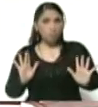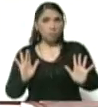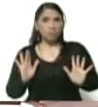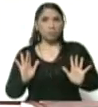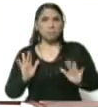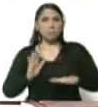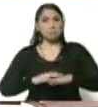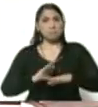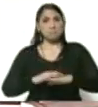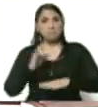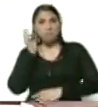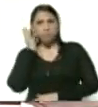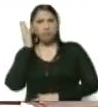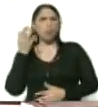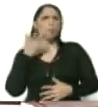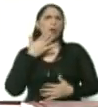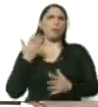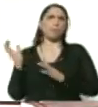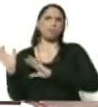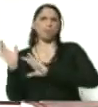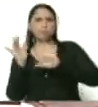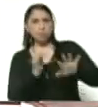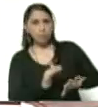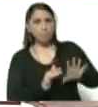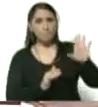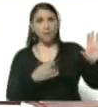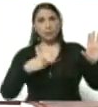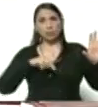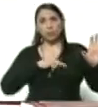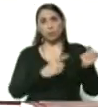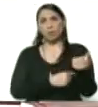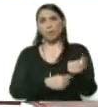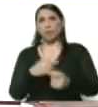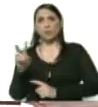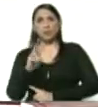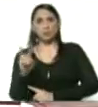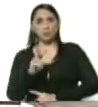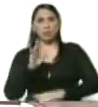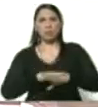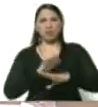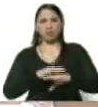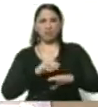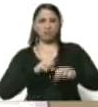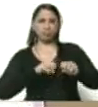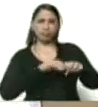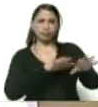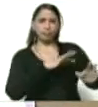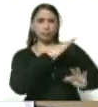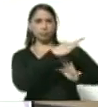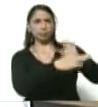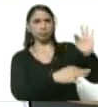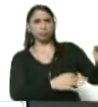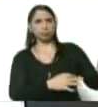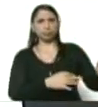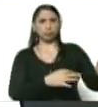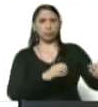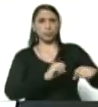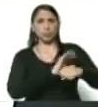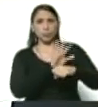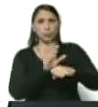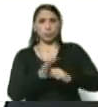origine en el regreso a la patria de nuestros con nacionales, de que se origine algún tipo de contagio